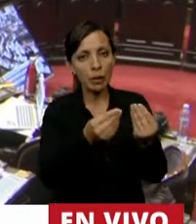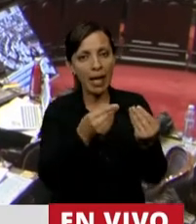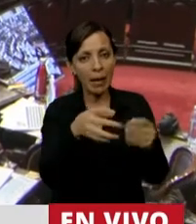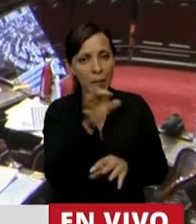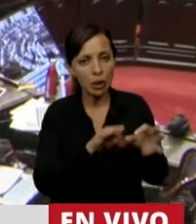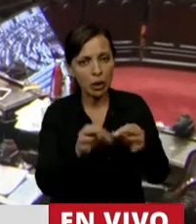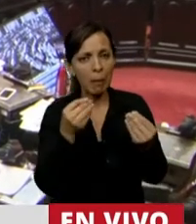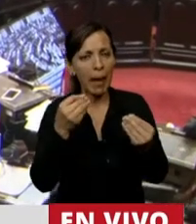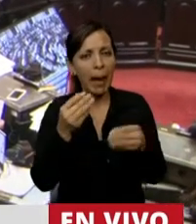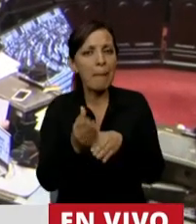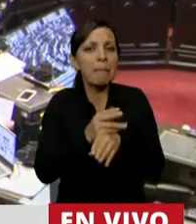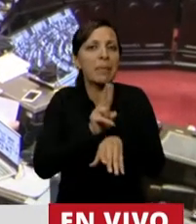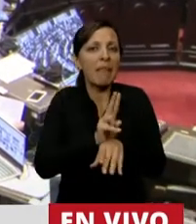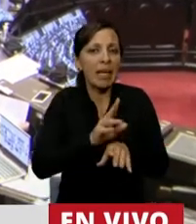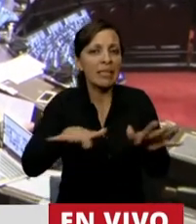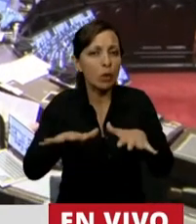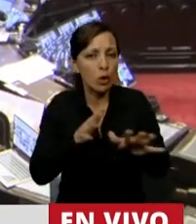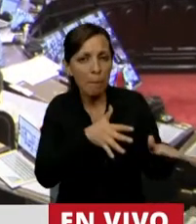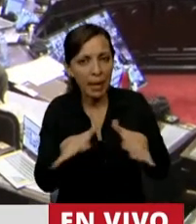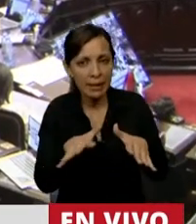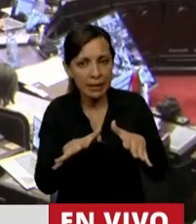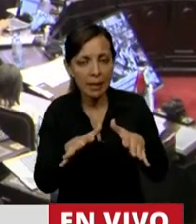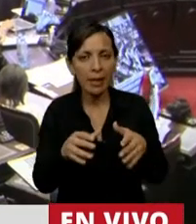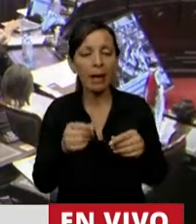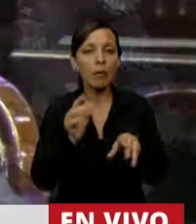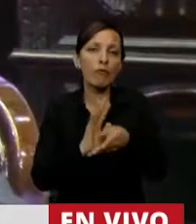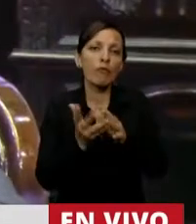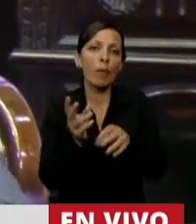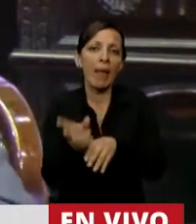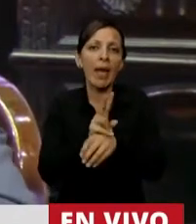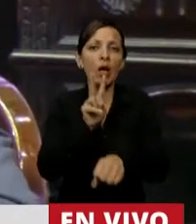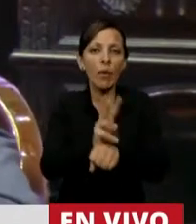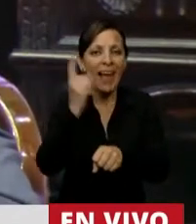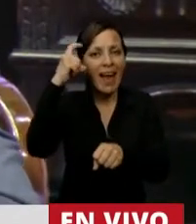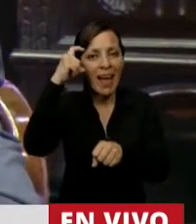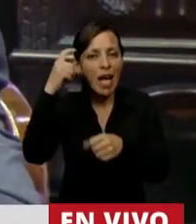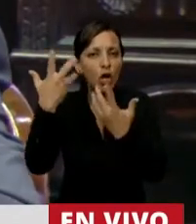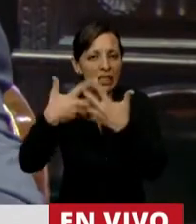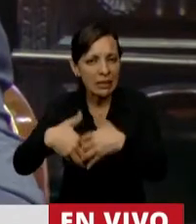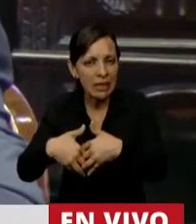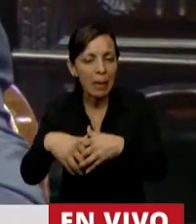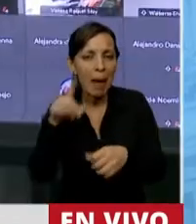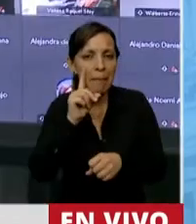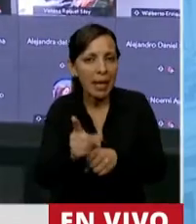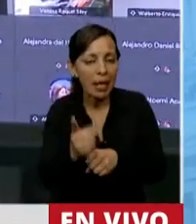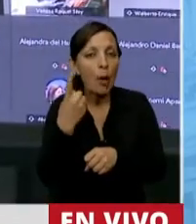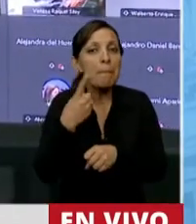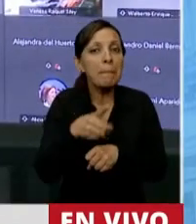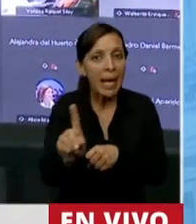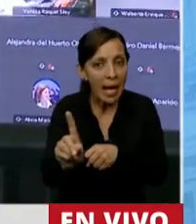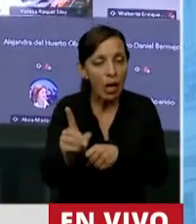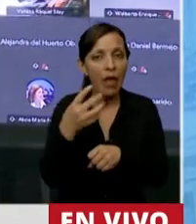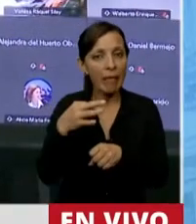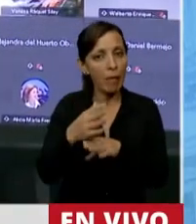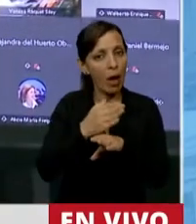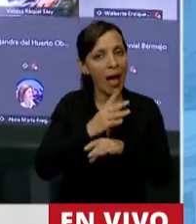prevenir futuras situaciones similares, preservando de esta forma ecosistemas en peligro. Sin embargo, debemos advertir que